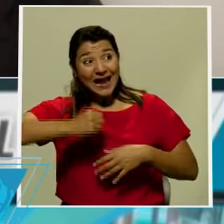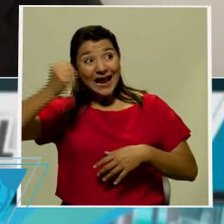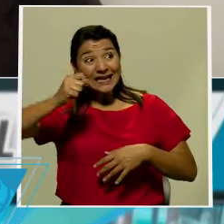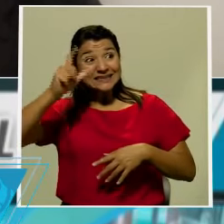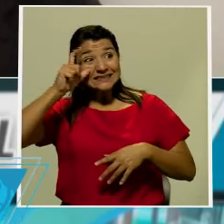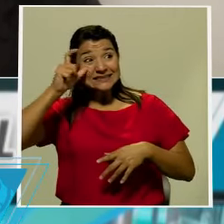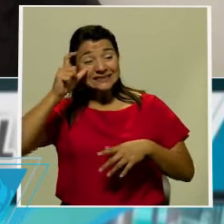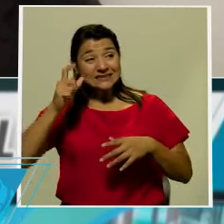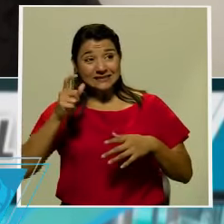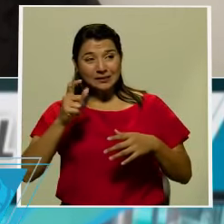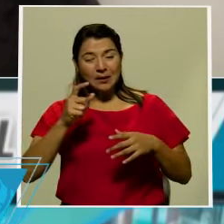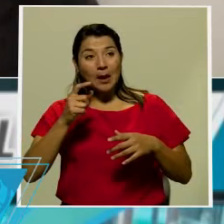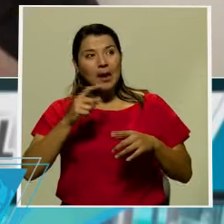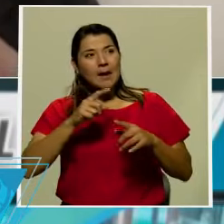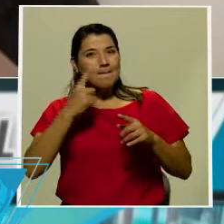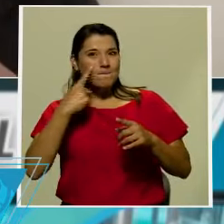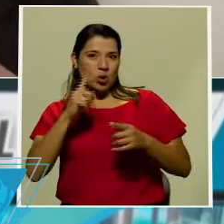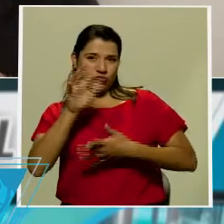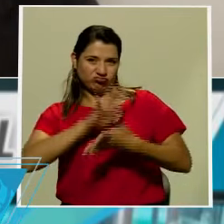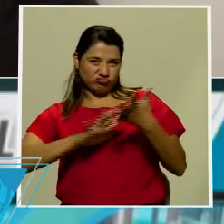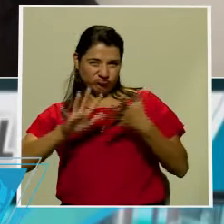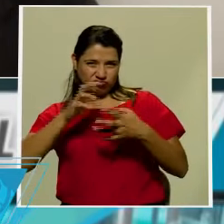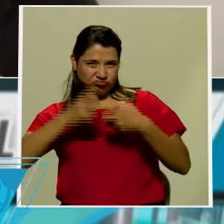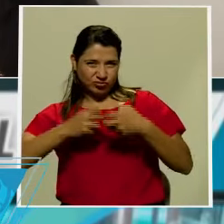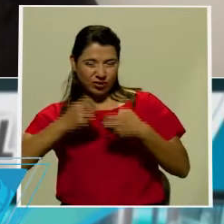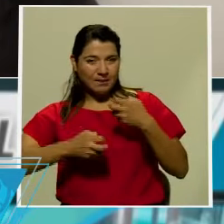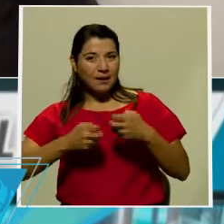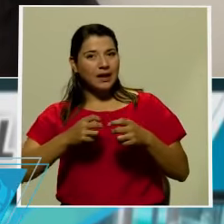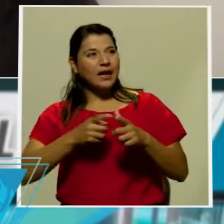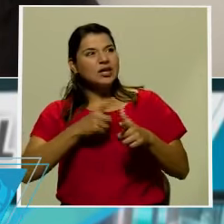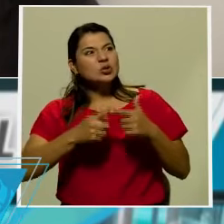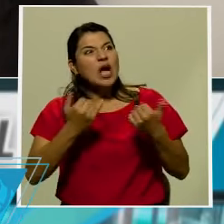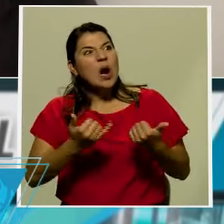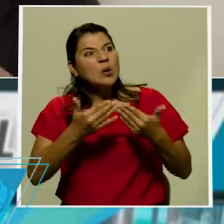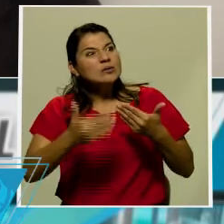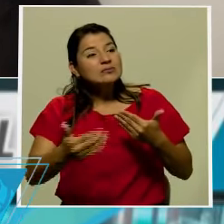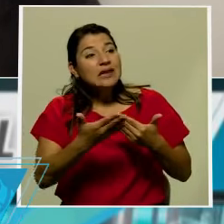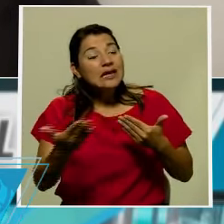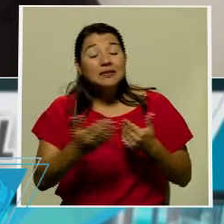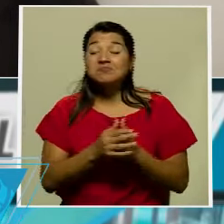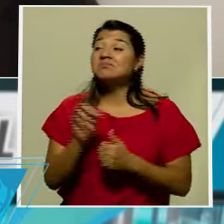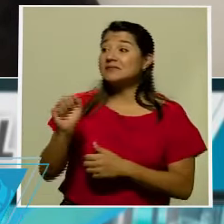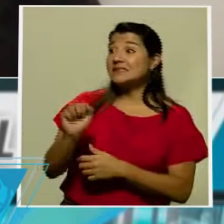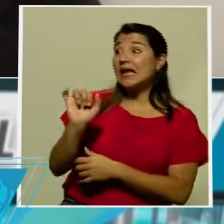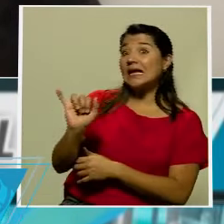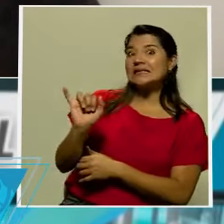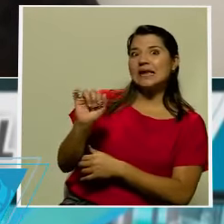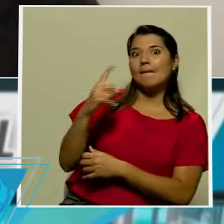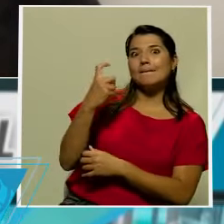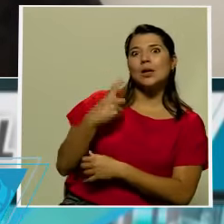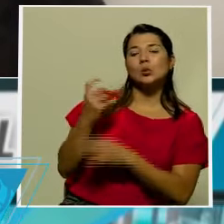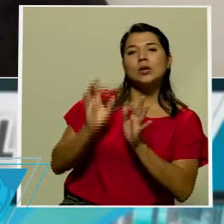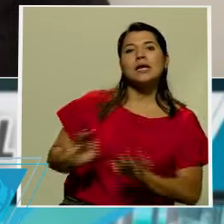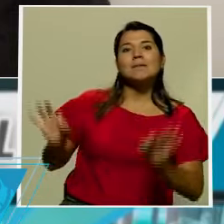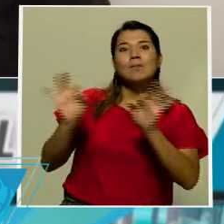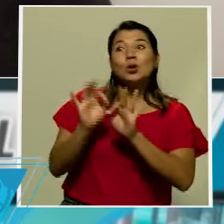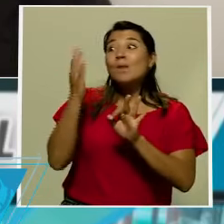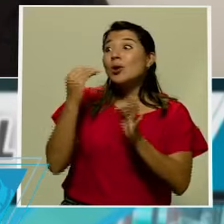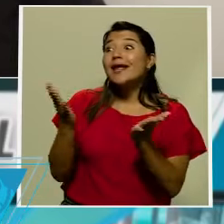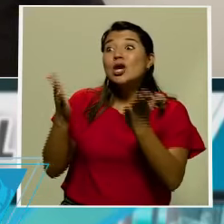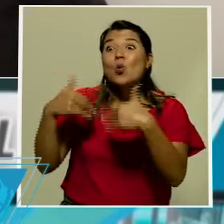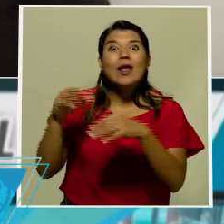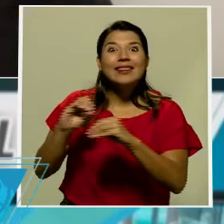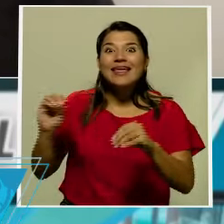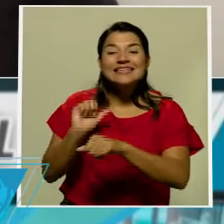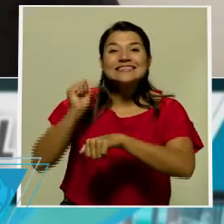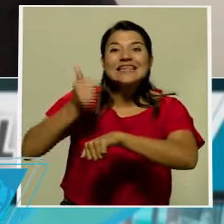es una pregunta interesante porque no existen mecanismos claramente definidos de qué sucede después de la certificación de votos por parte del Senado.